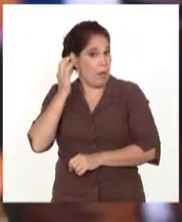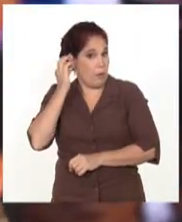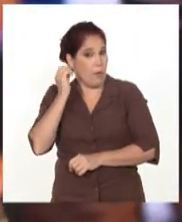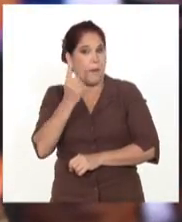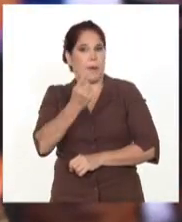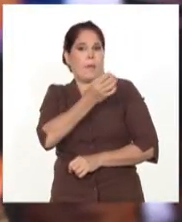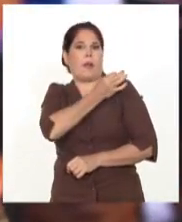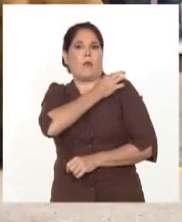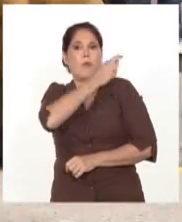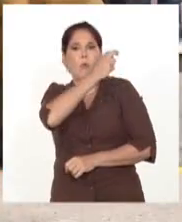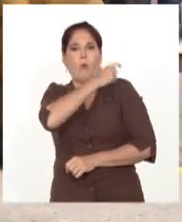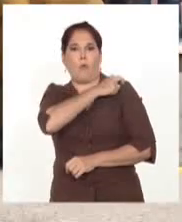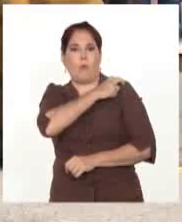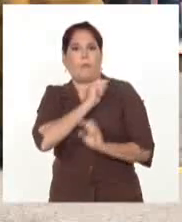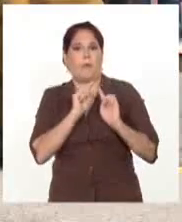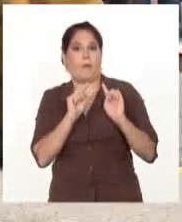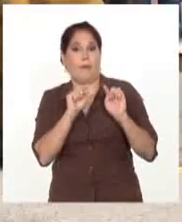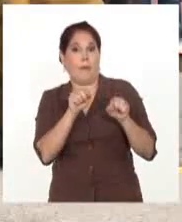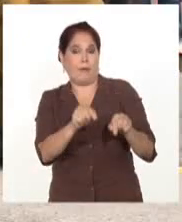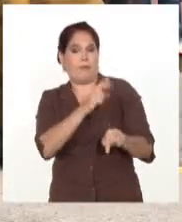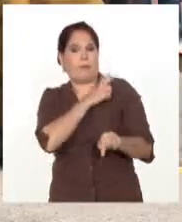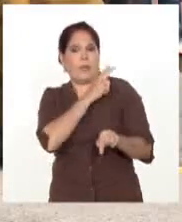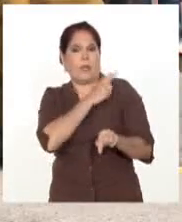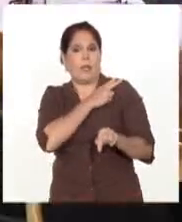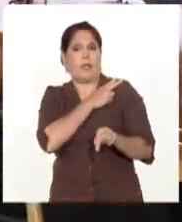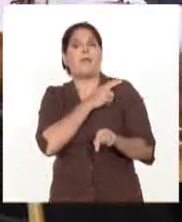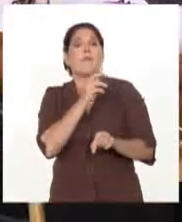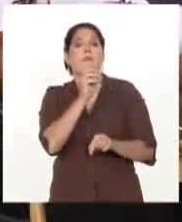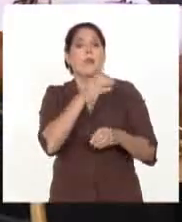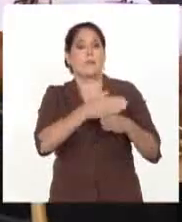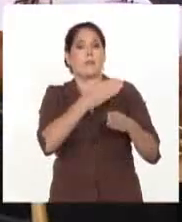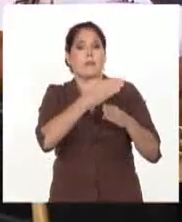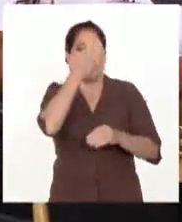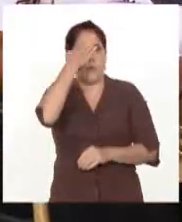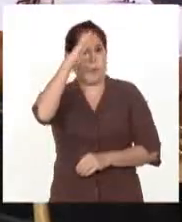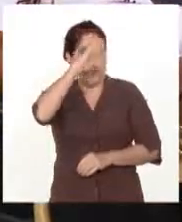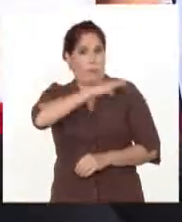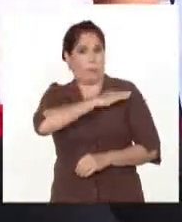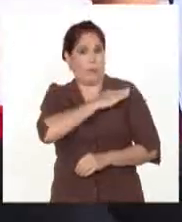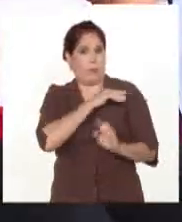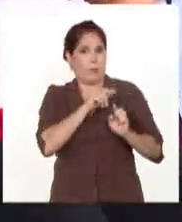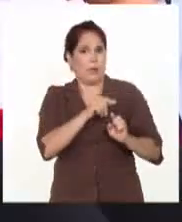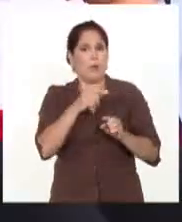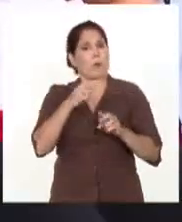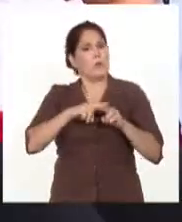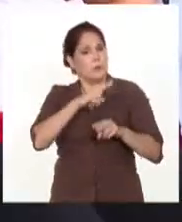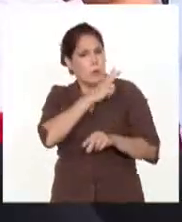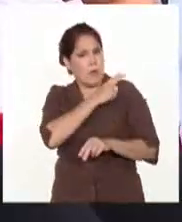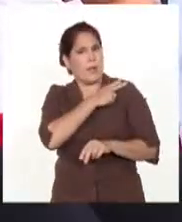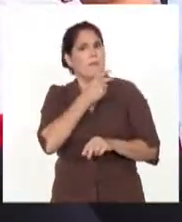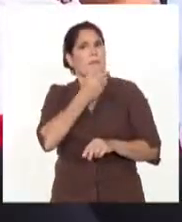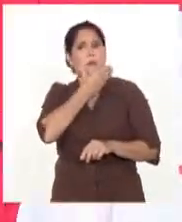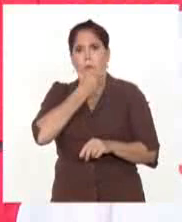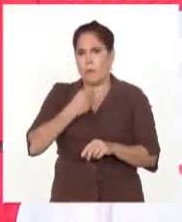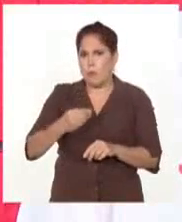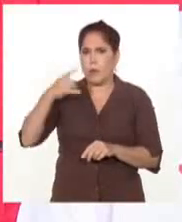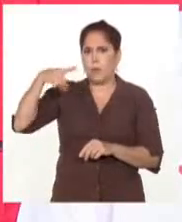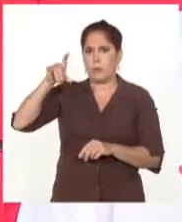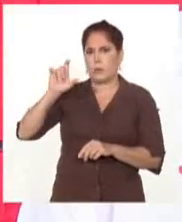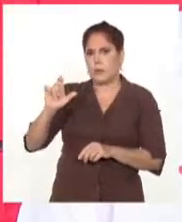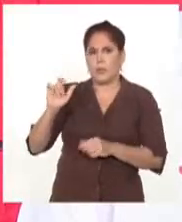coronel José Ramón Muguercia López, jefe de la región militar Santiago, dirigentes de las organizaciones juveniles, políticas y de masas,